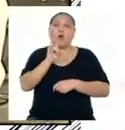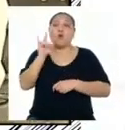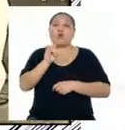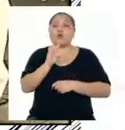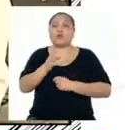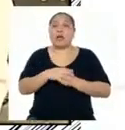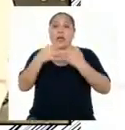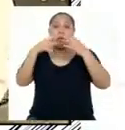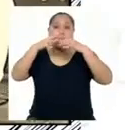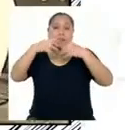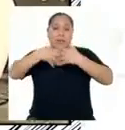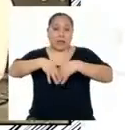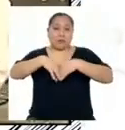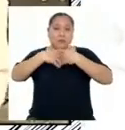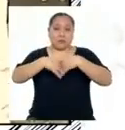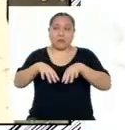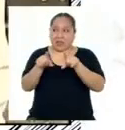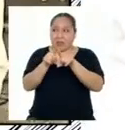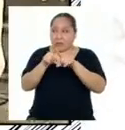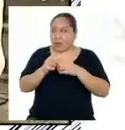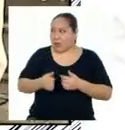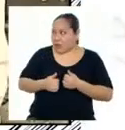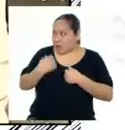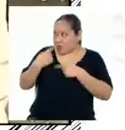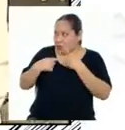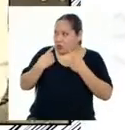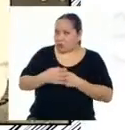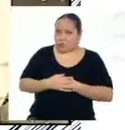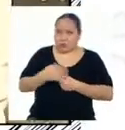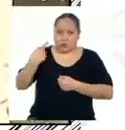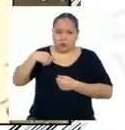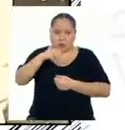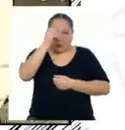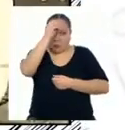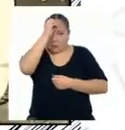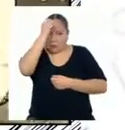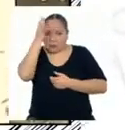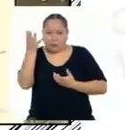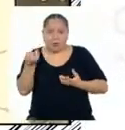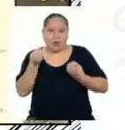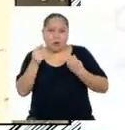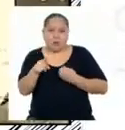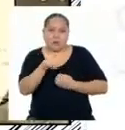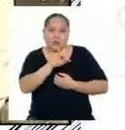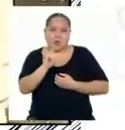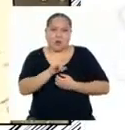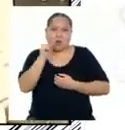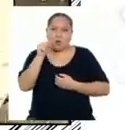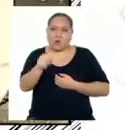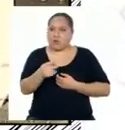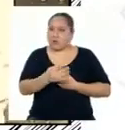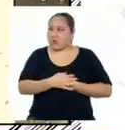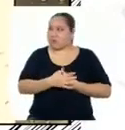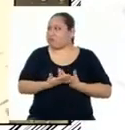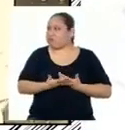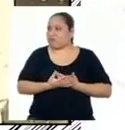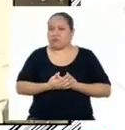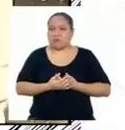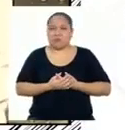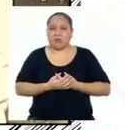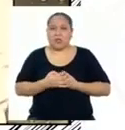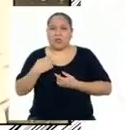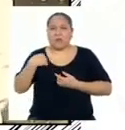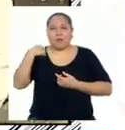Incluso en la misma vida cotidiana En la misma vida cotidiana, exactamente Y que nosotros muchas veces desconocemos cuáles son las aplicaciones de la radioactividad